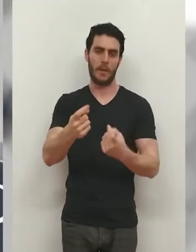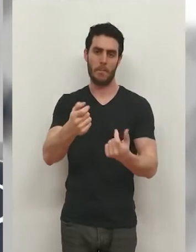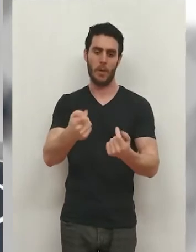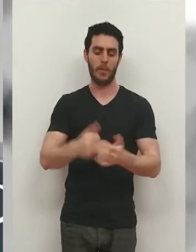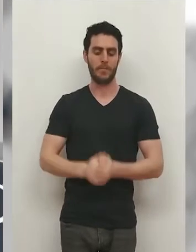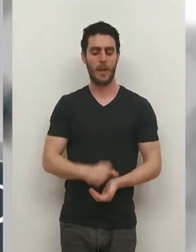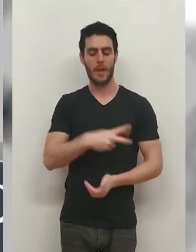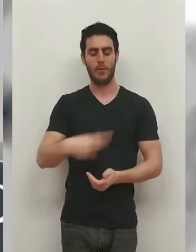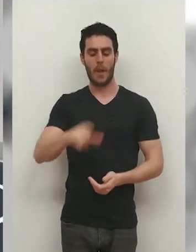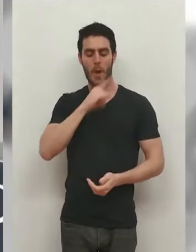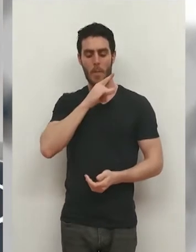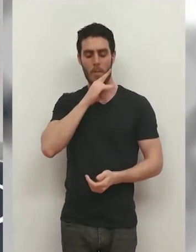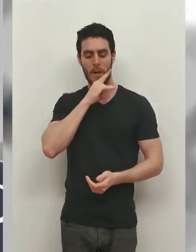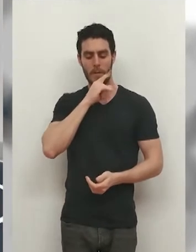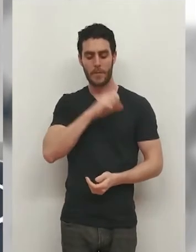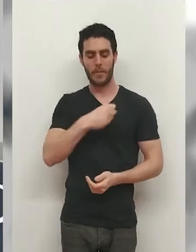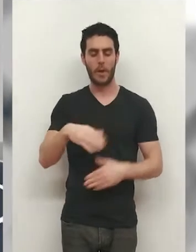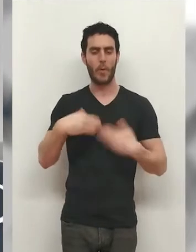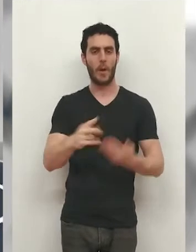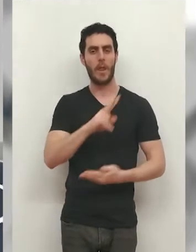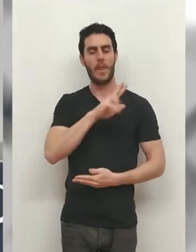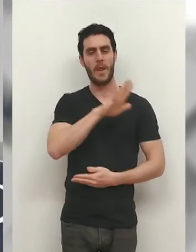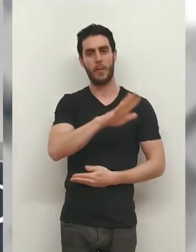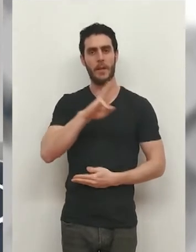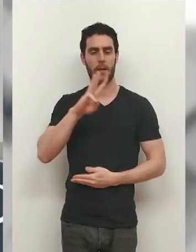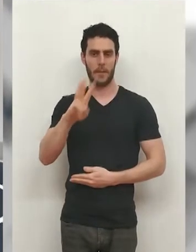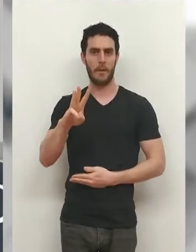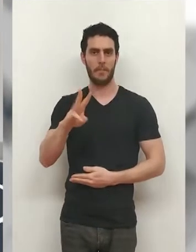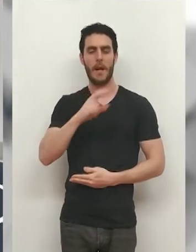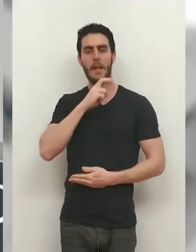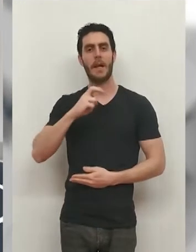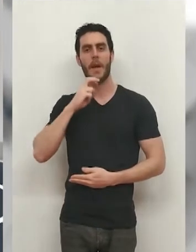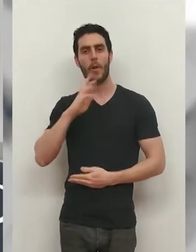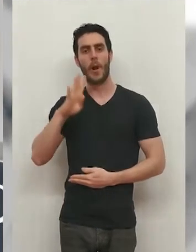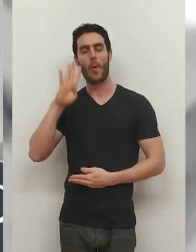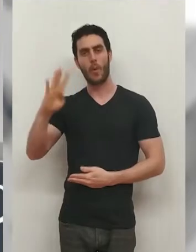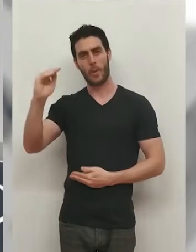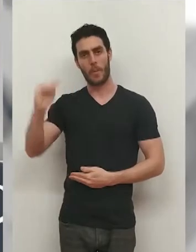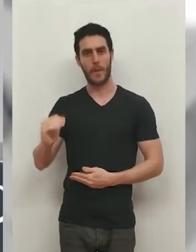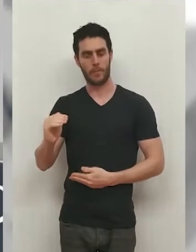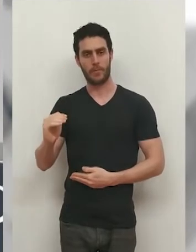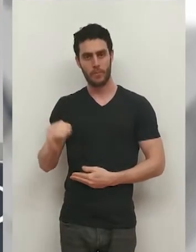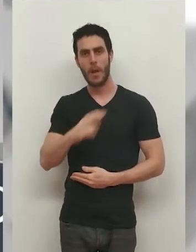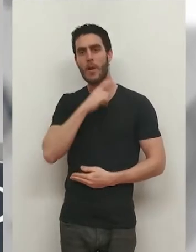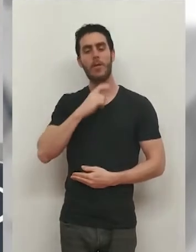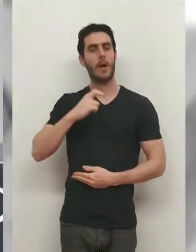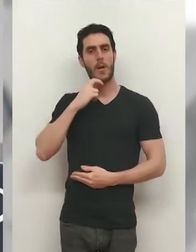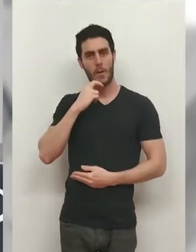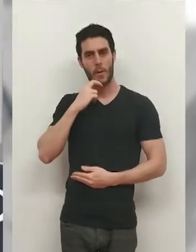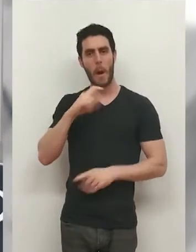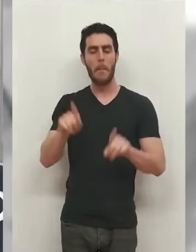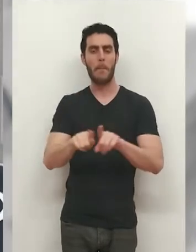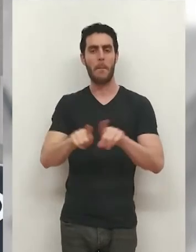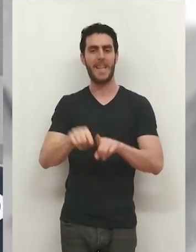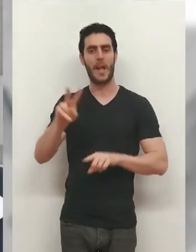Ese mal resultado del equipo blanquirrojo les deja con 53 puntos, solo cuatro más que el Calahorra. Los rojillos consiguieron un trabajado empate